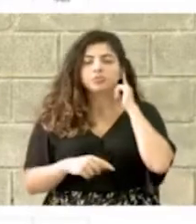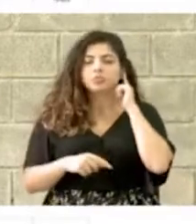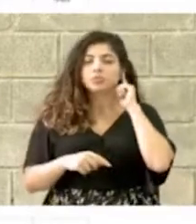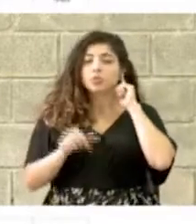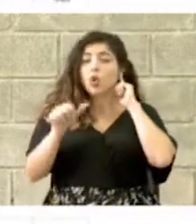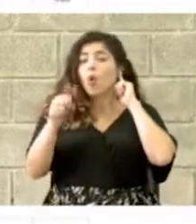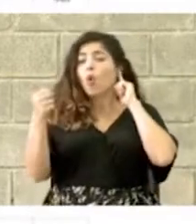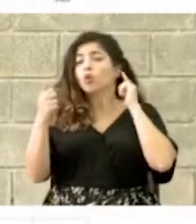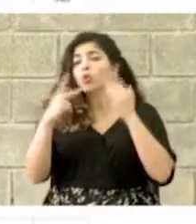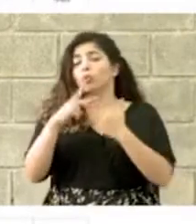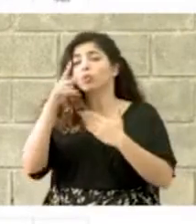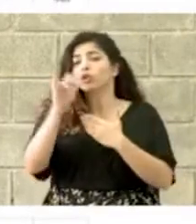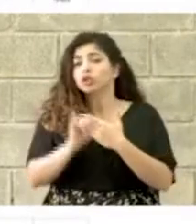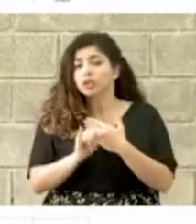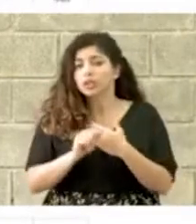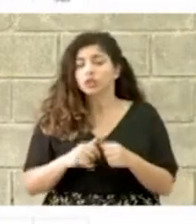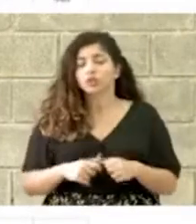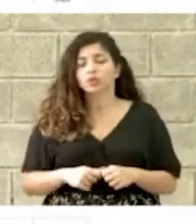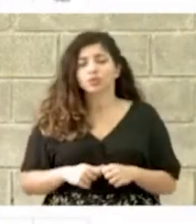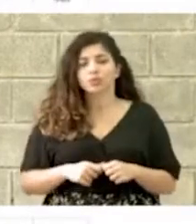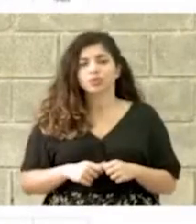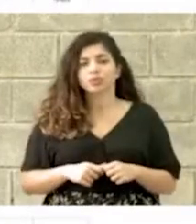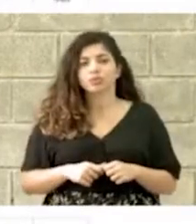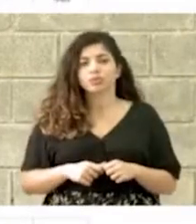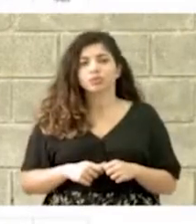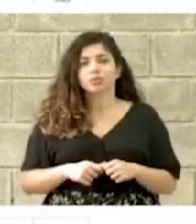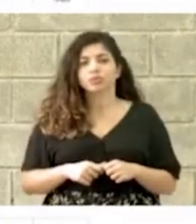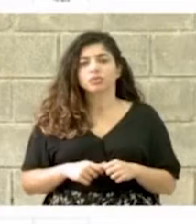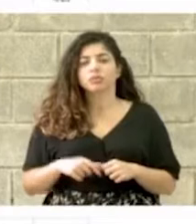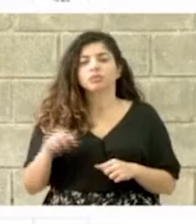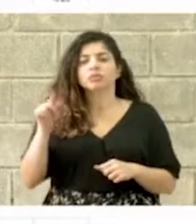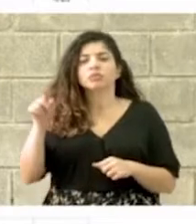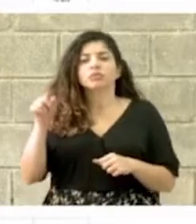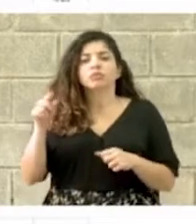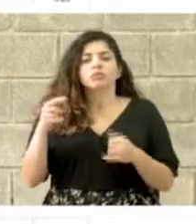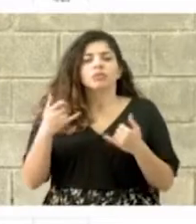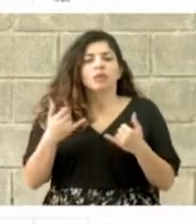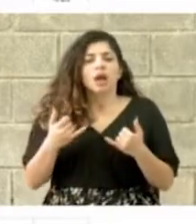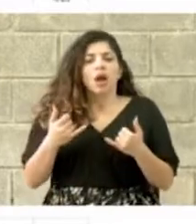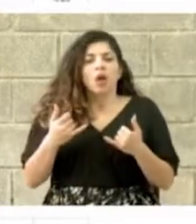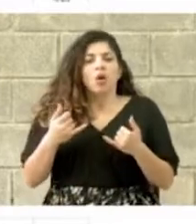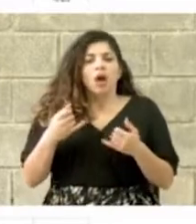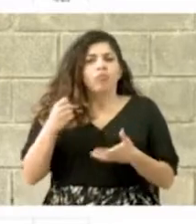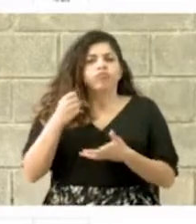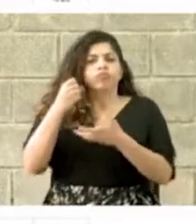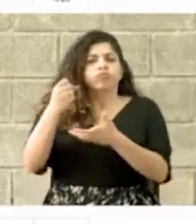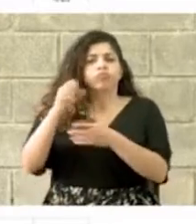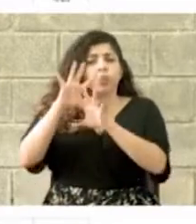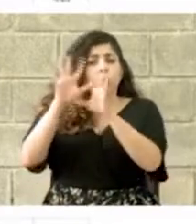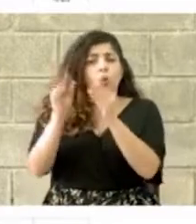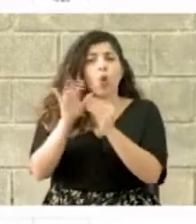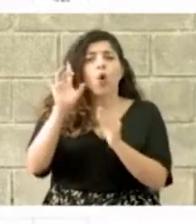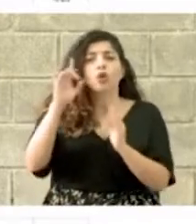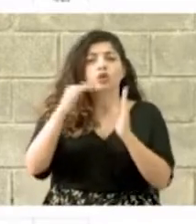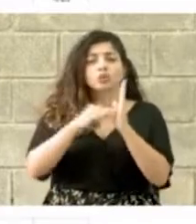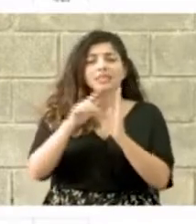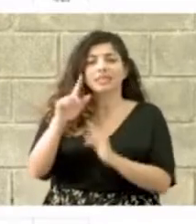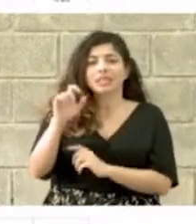Otros proyectos que llegan a una inversión total de 8